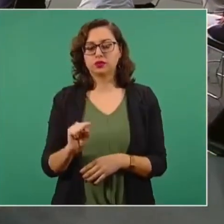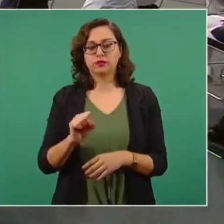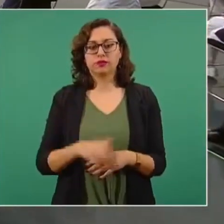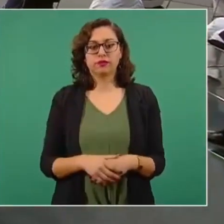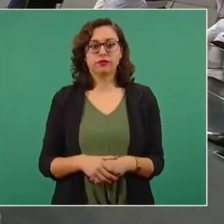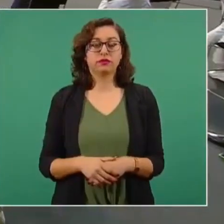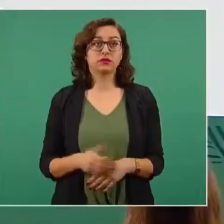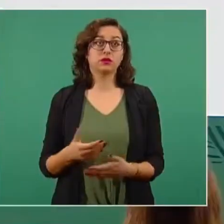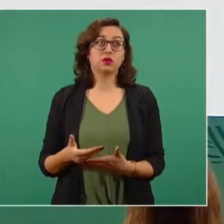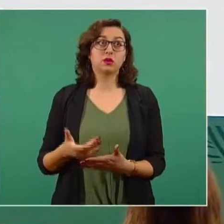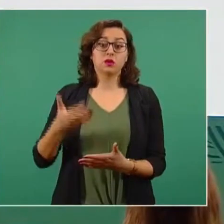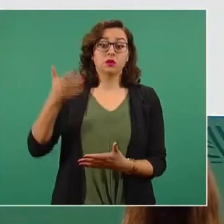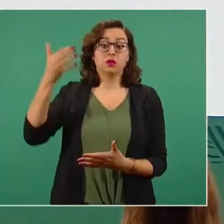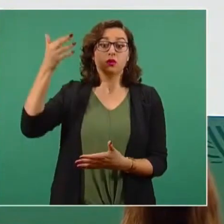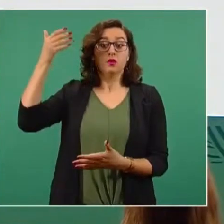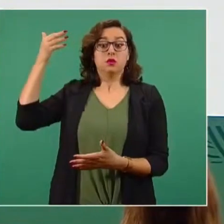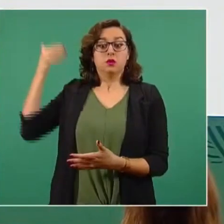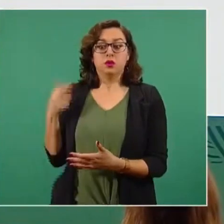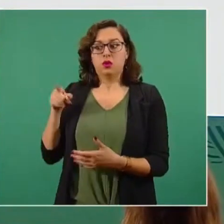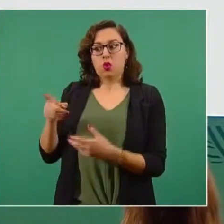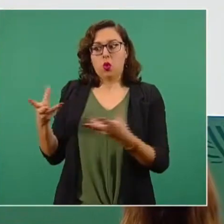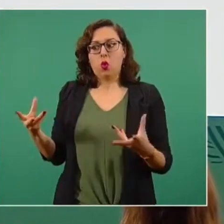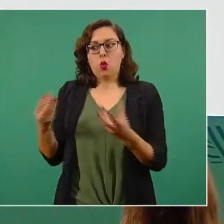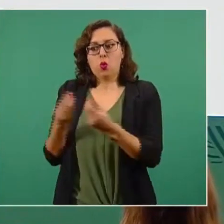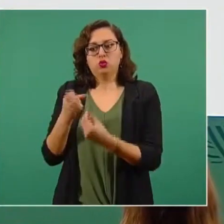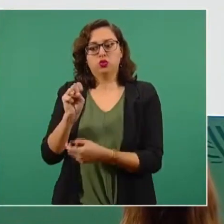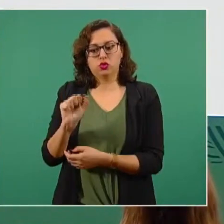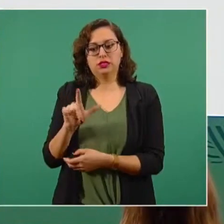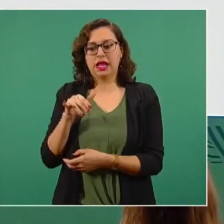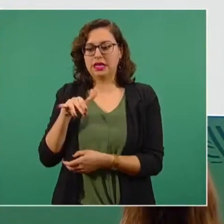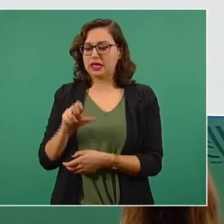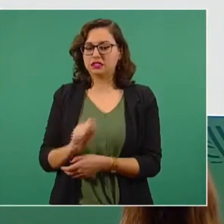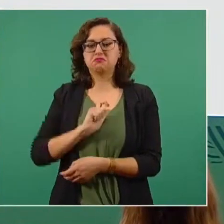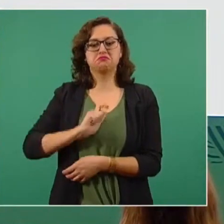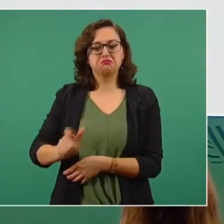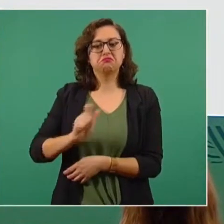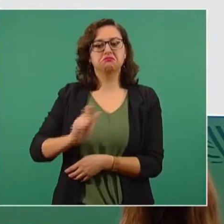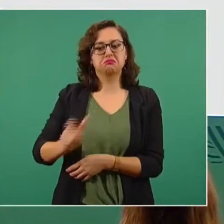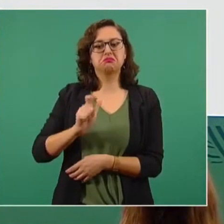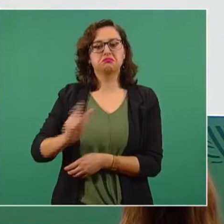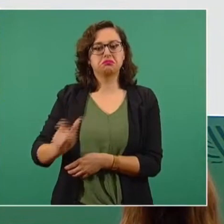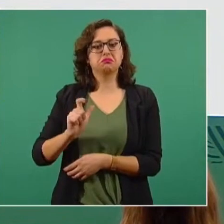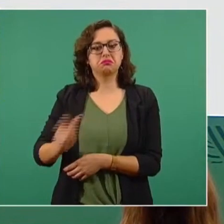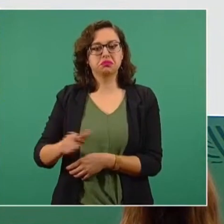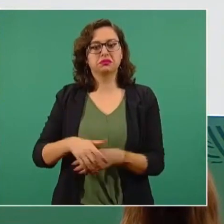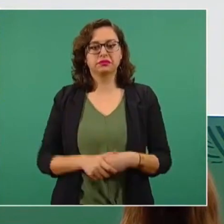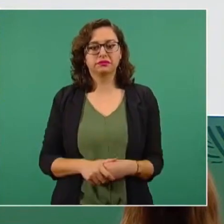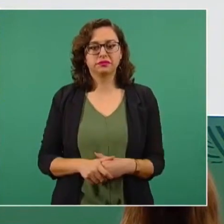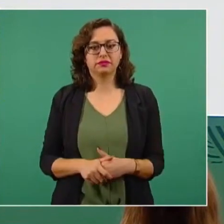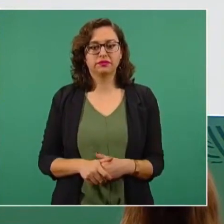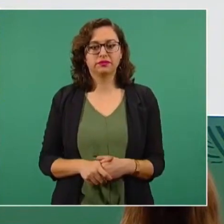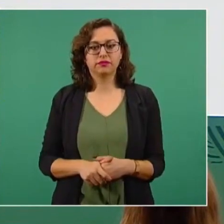desde Salinas, recibiendo dinero para su revista